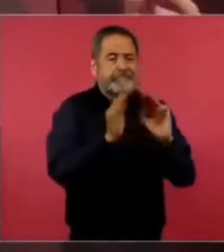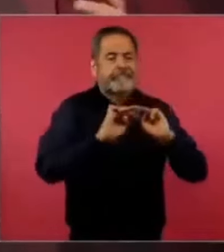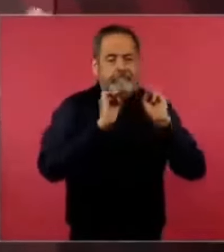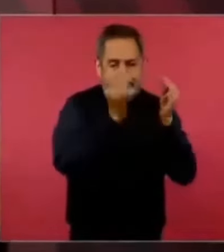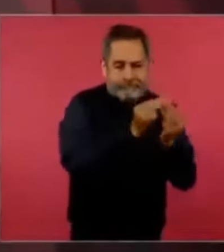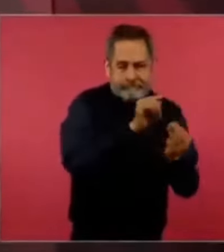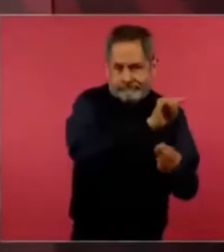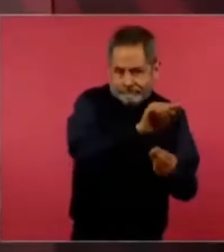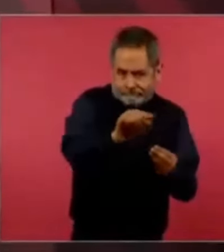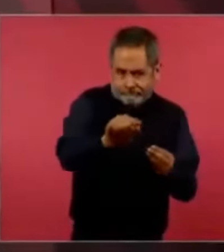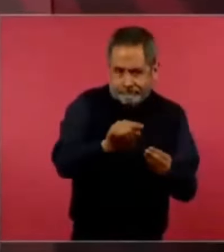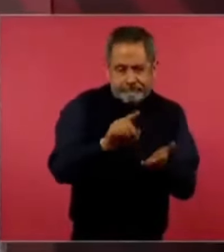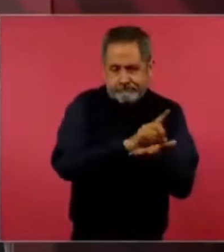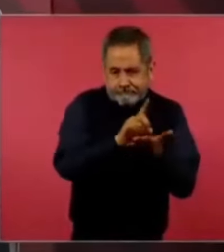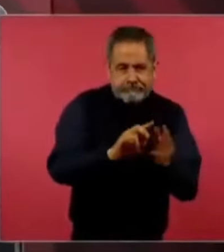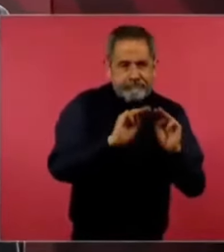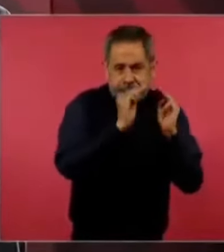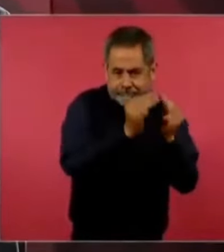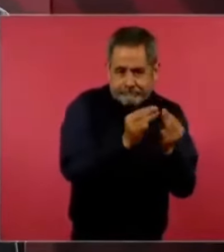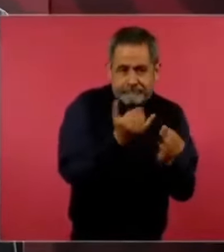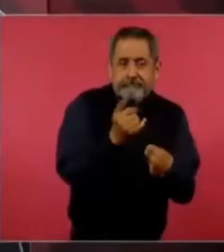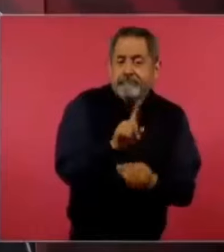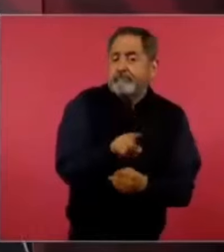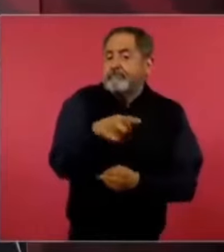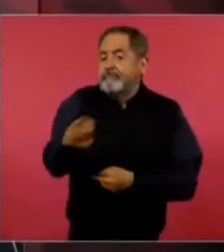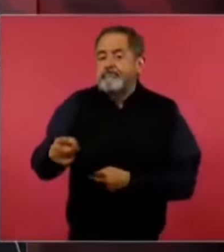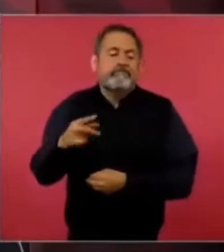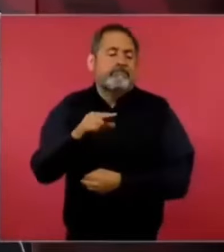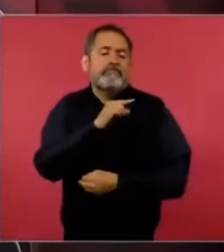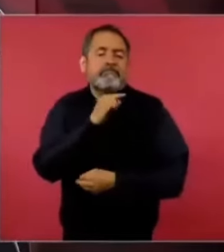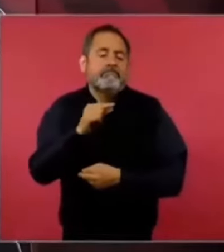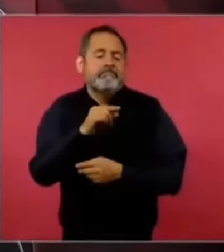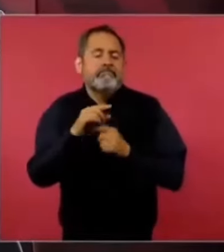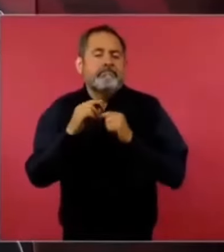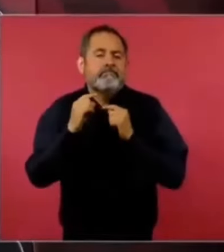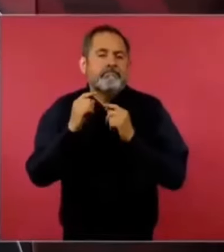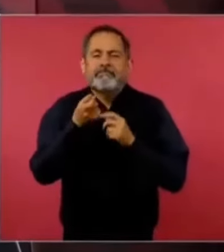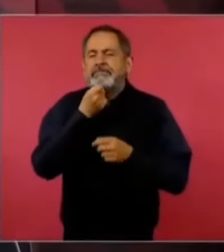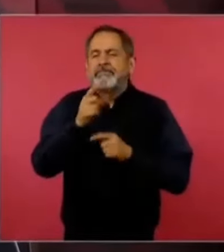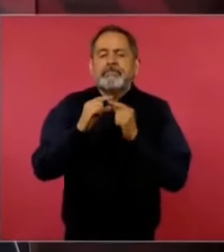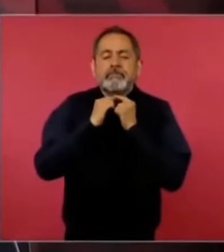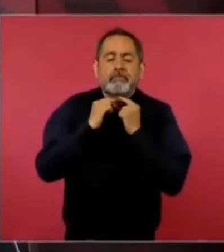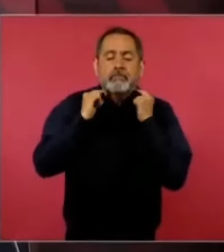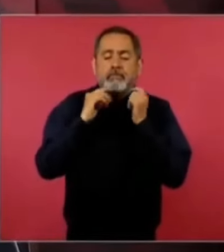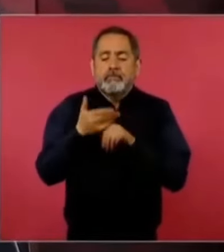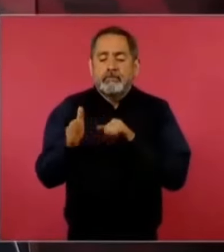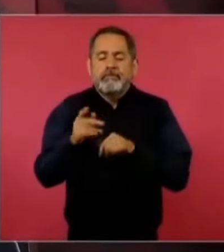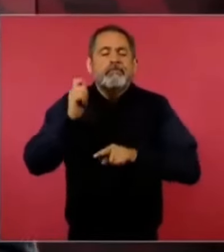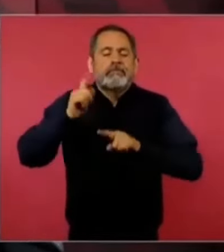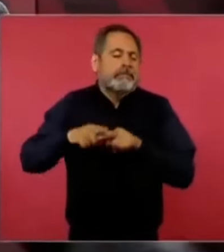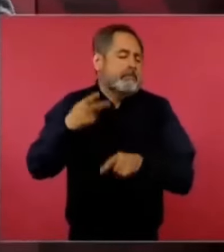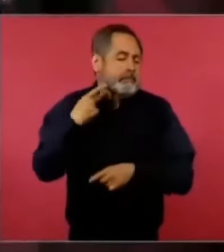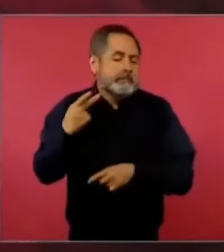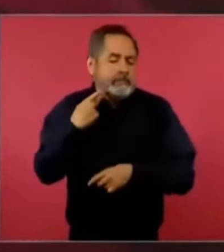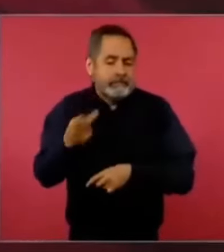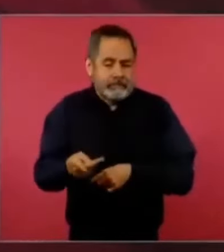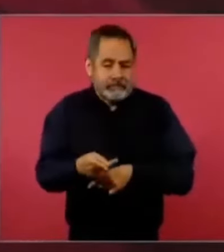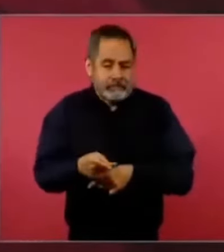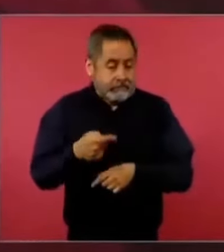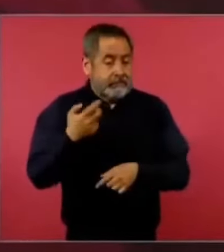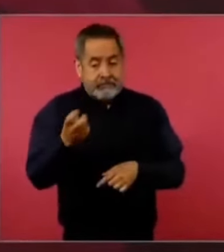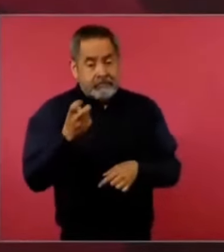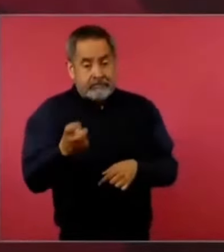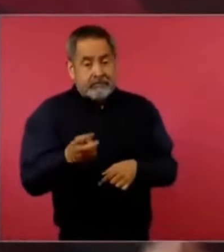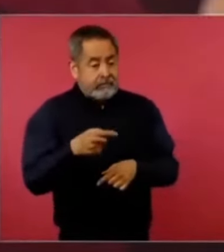tomada a la corte y tomada a todo el Poder